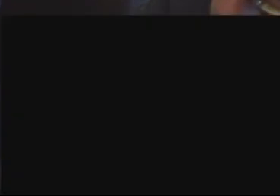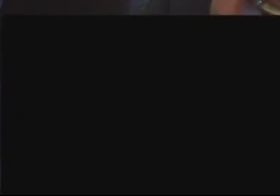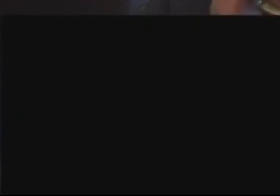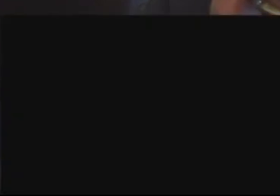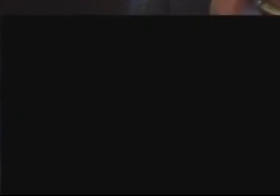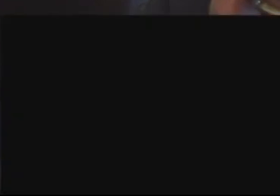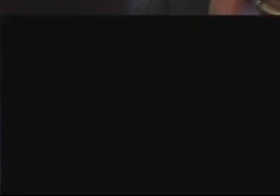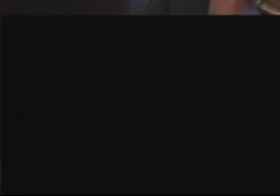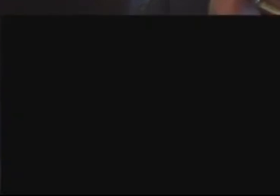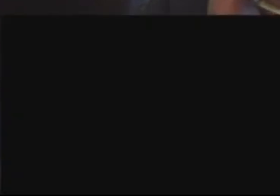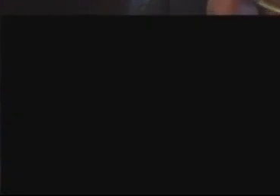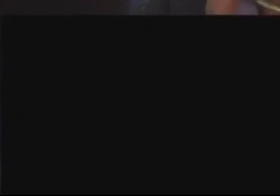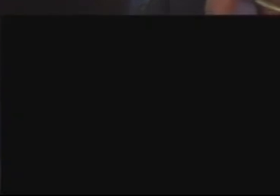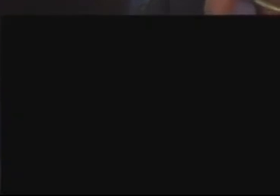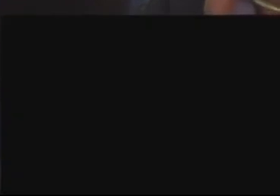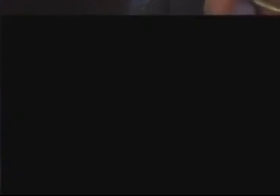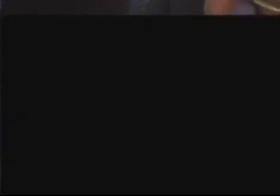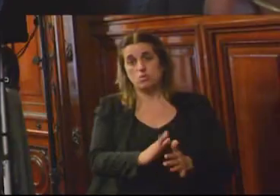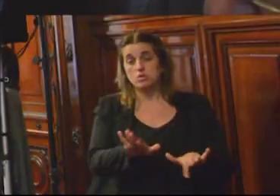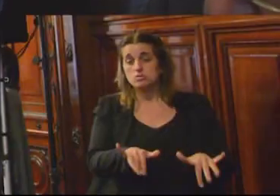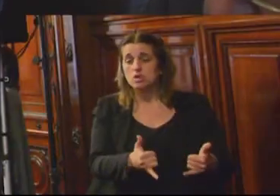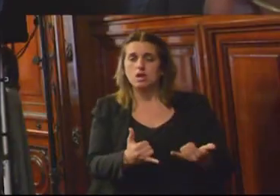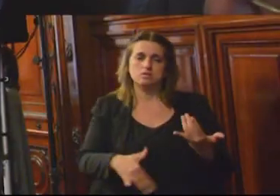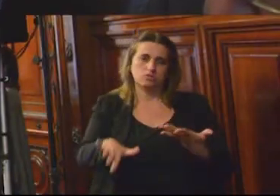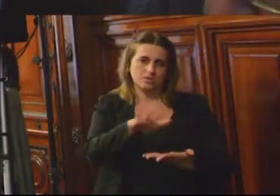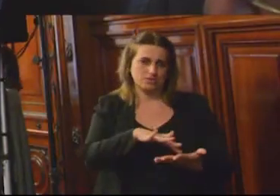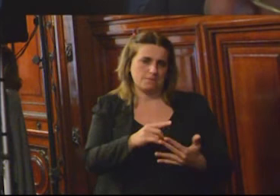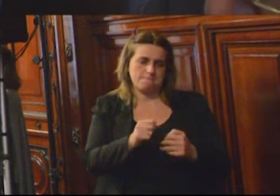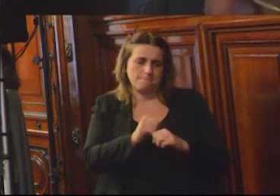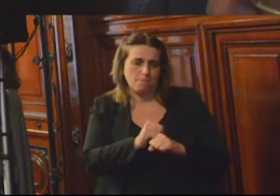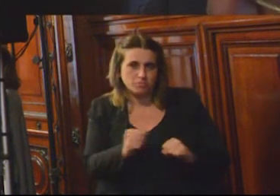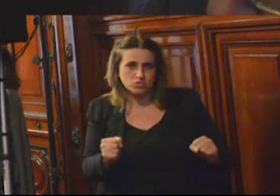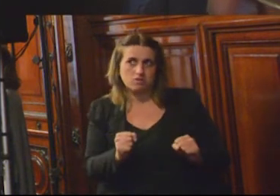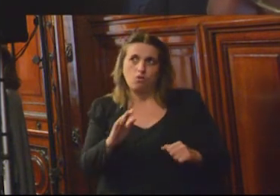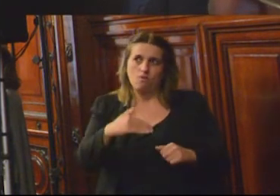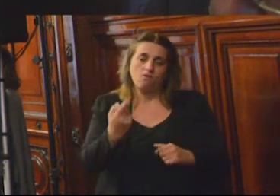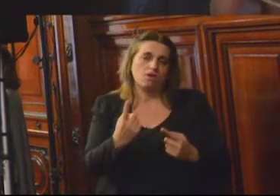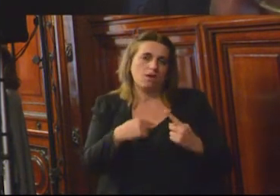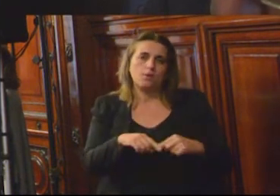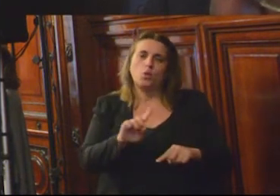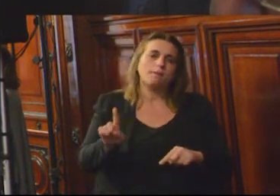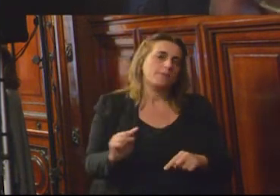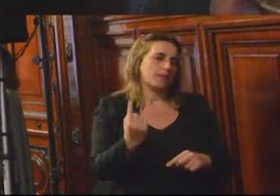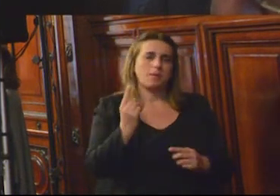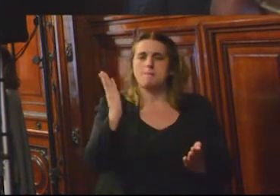último recurso, cuando lo justifica la situación procesal, el avance del proceso, la peligrosidad,